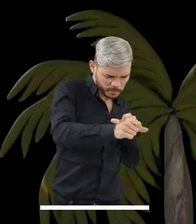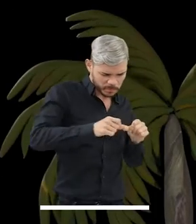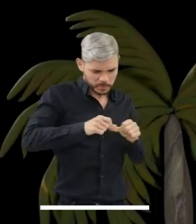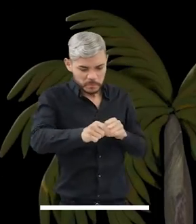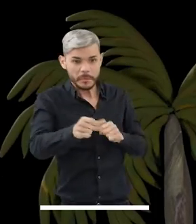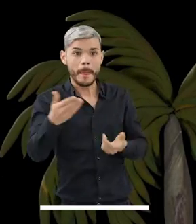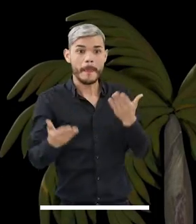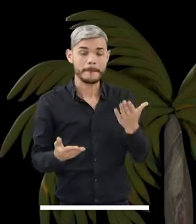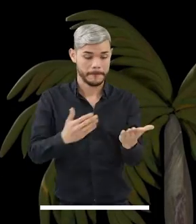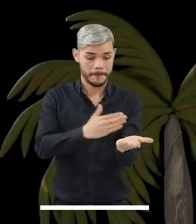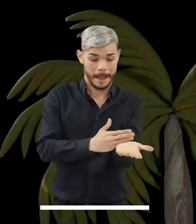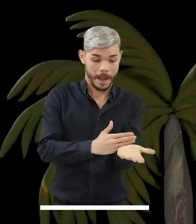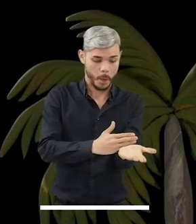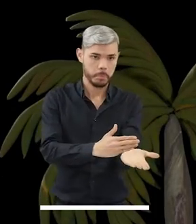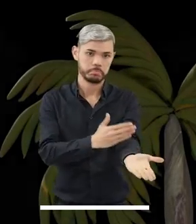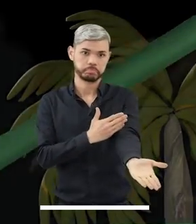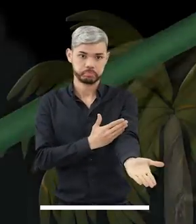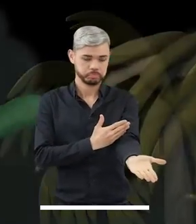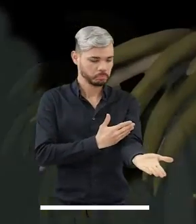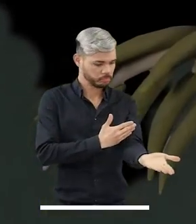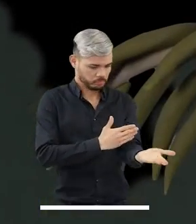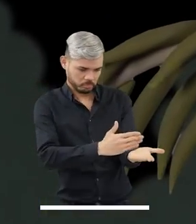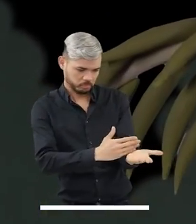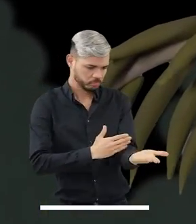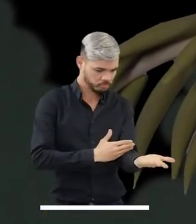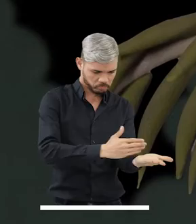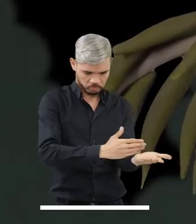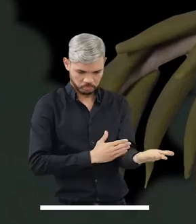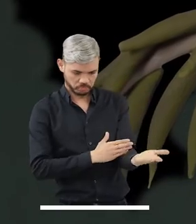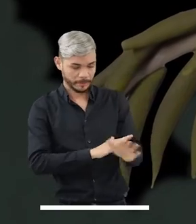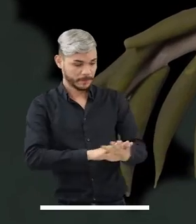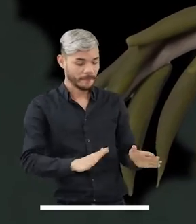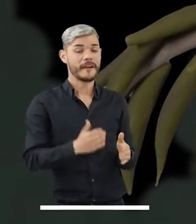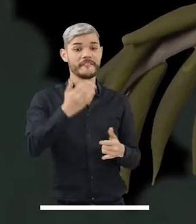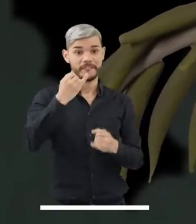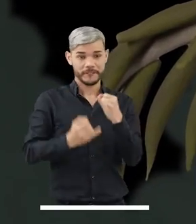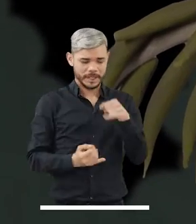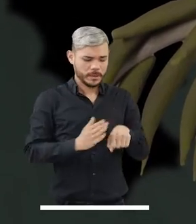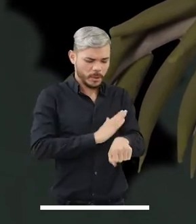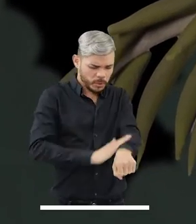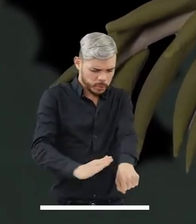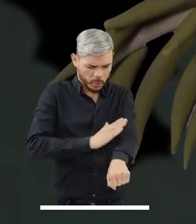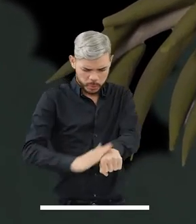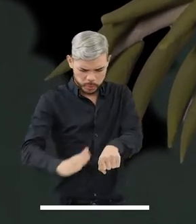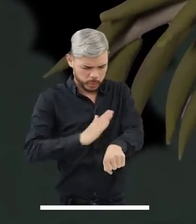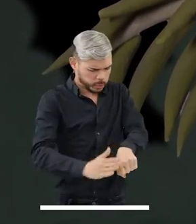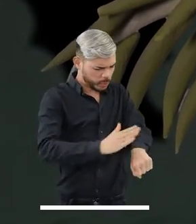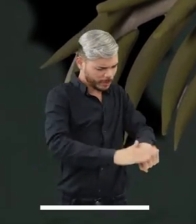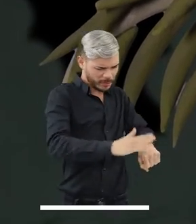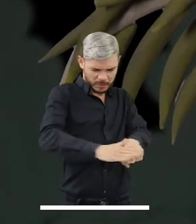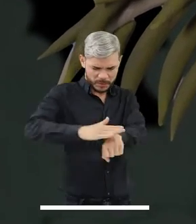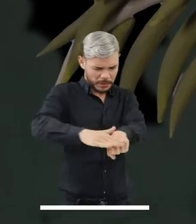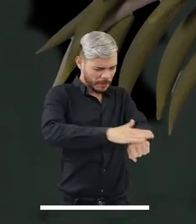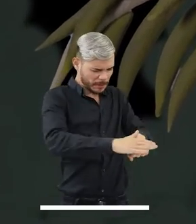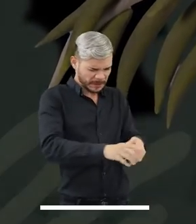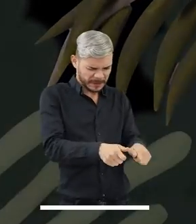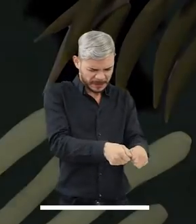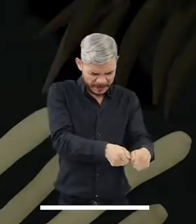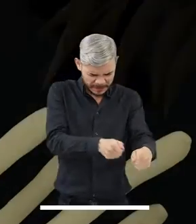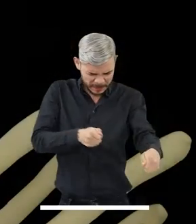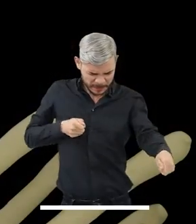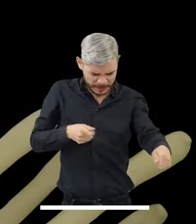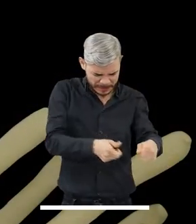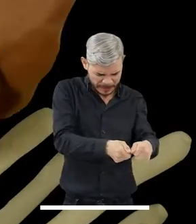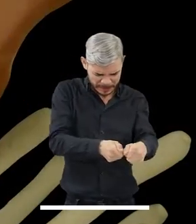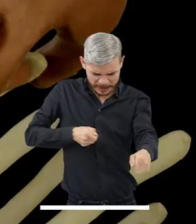medida de su mano o su brazo. Luego raspa el exterior de cada tallo, machaca sus extremos y jala hasta dividirlo en